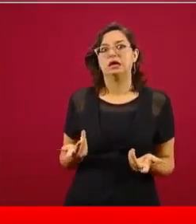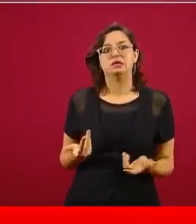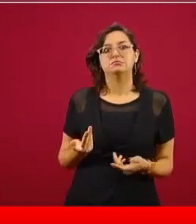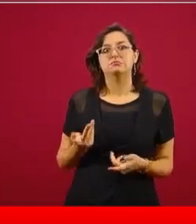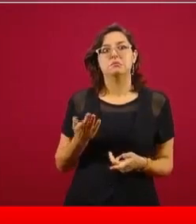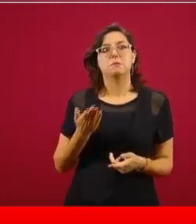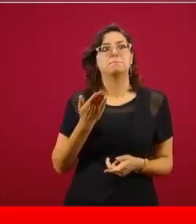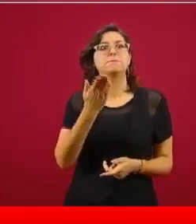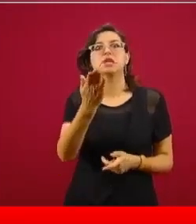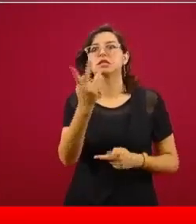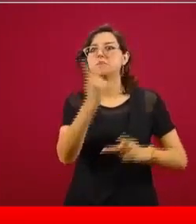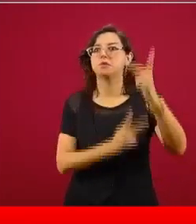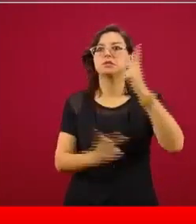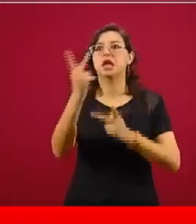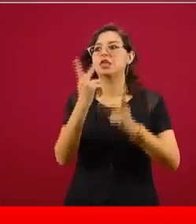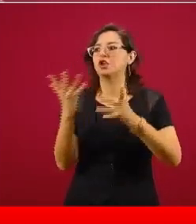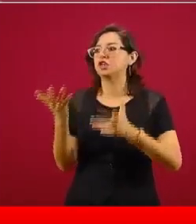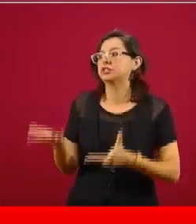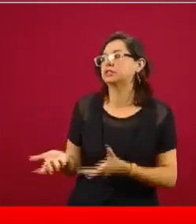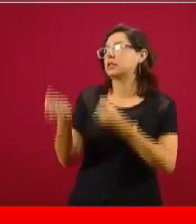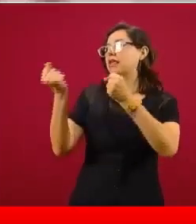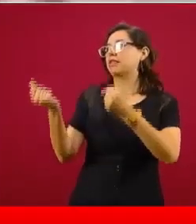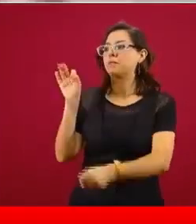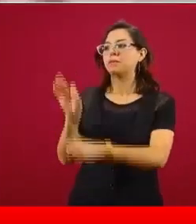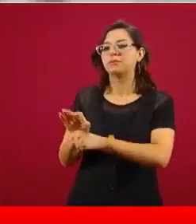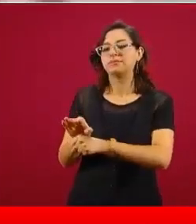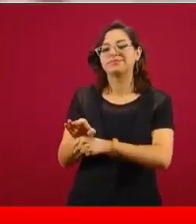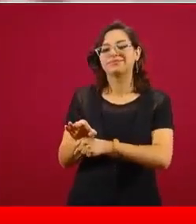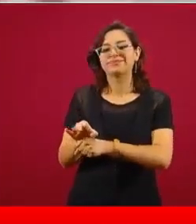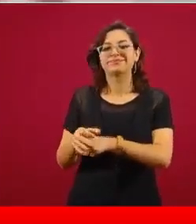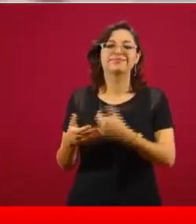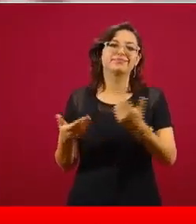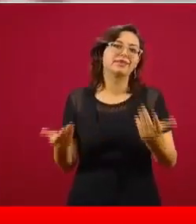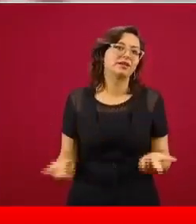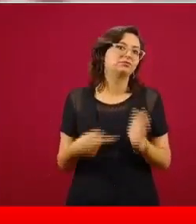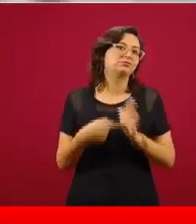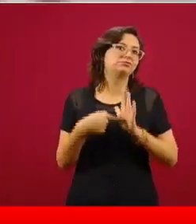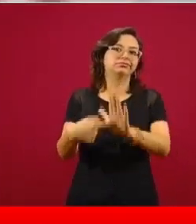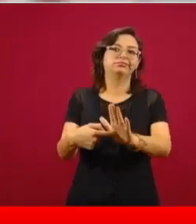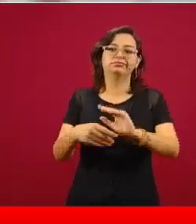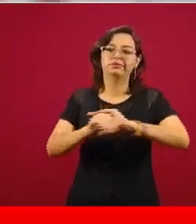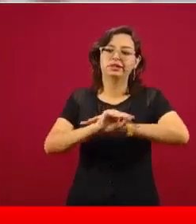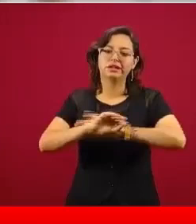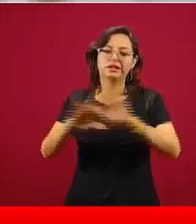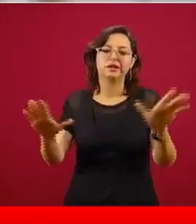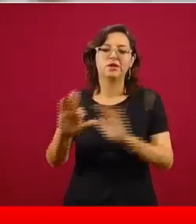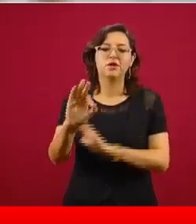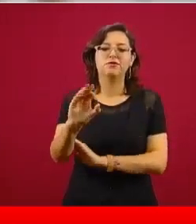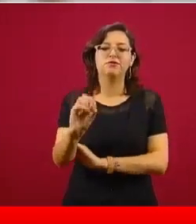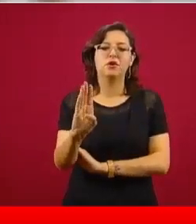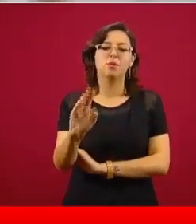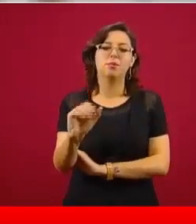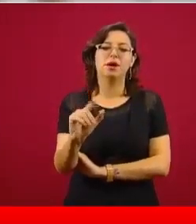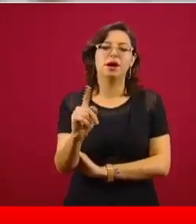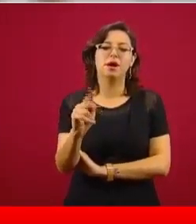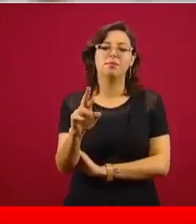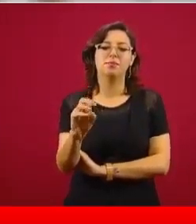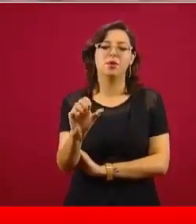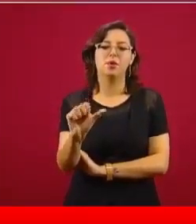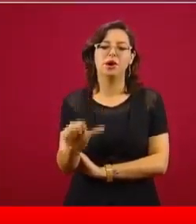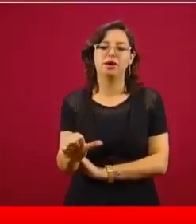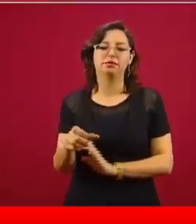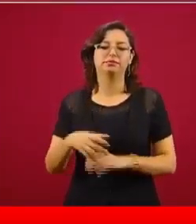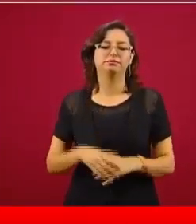y el ejemplo más claro pues es lo del Fobaproa. ¿Cómo se